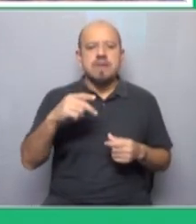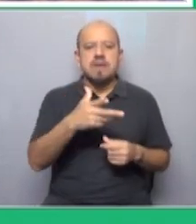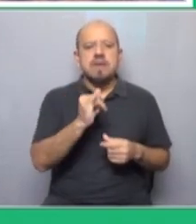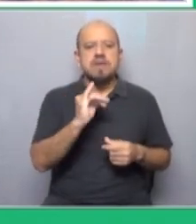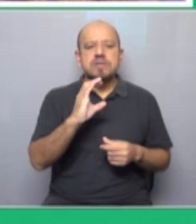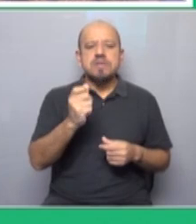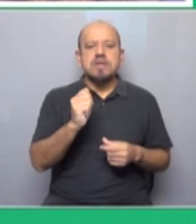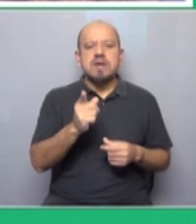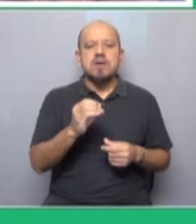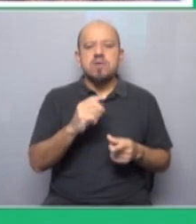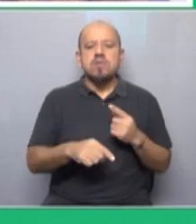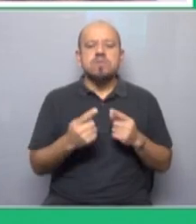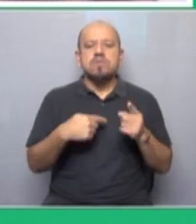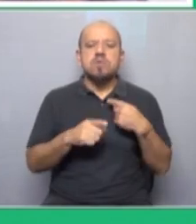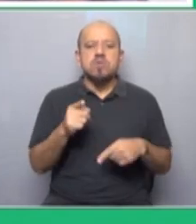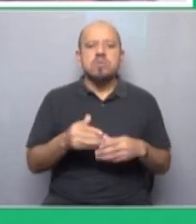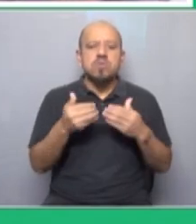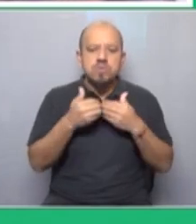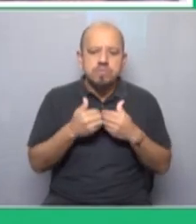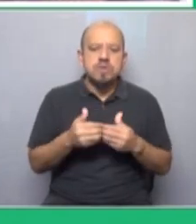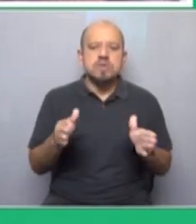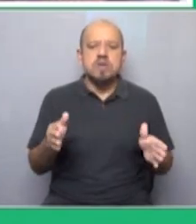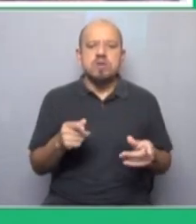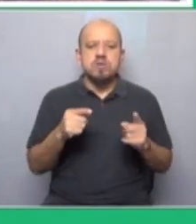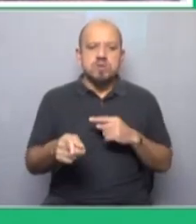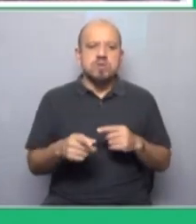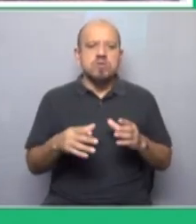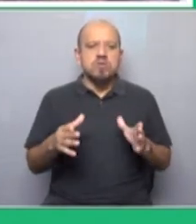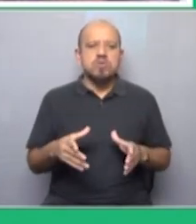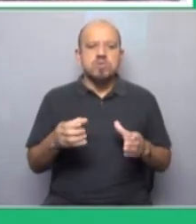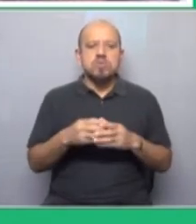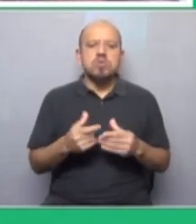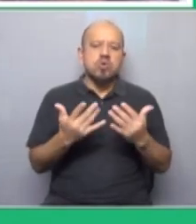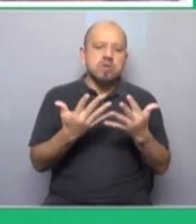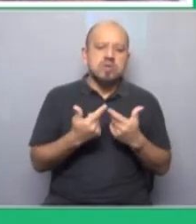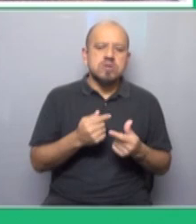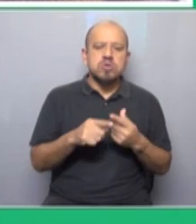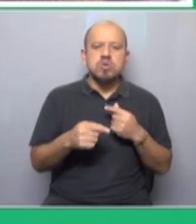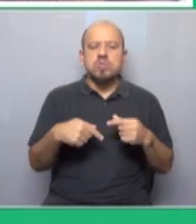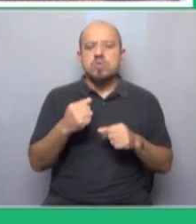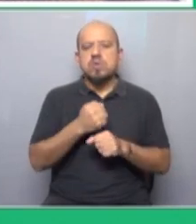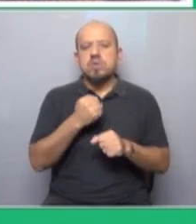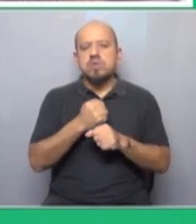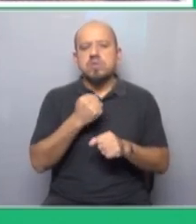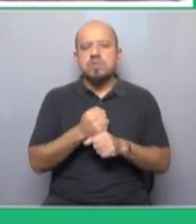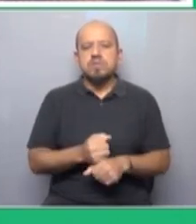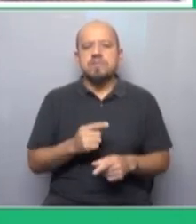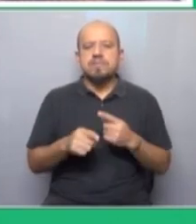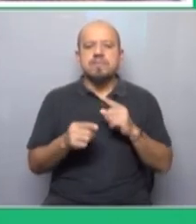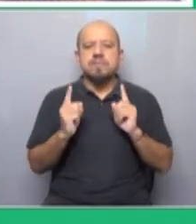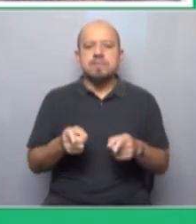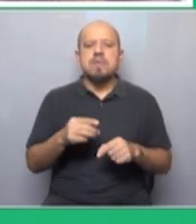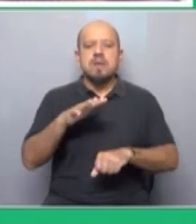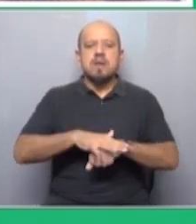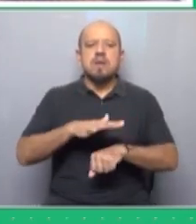obviamente es muy amplio, pero ¿cómo fue que empezaron a gestarse estos movimientos, esta organización por parte de trabajadores y trabajadoras? Y también, ¿en qué